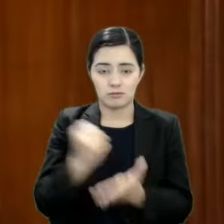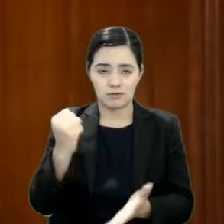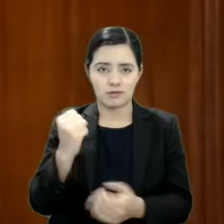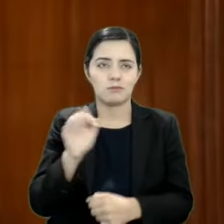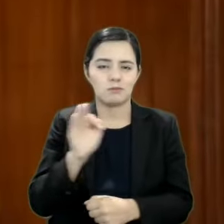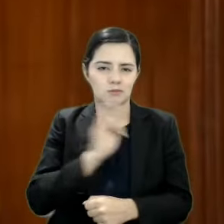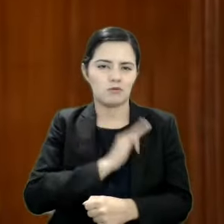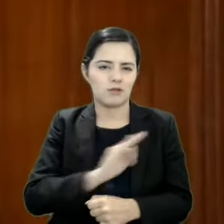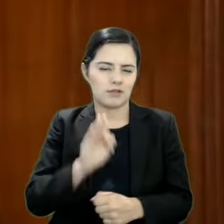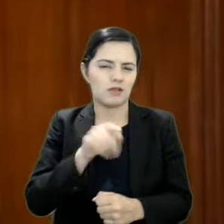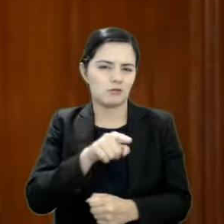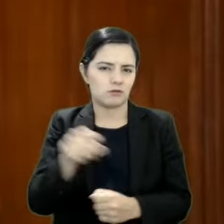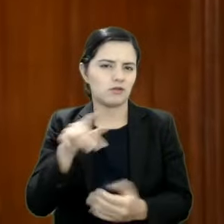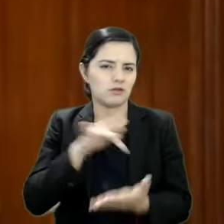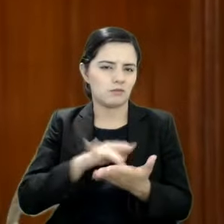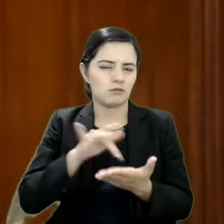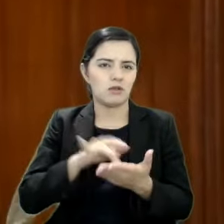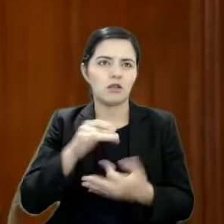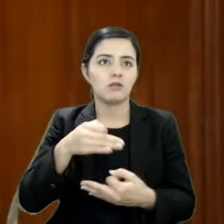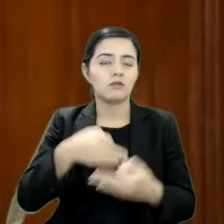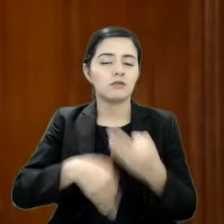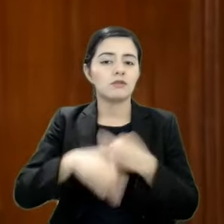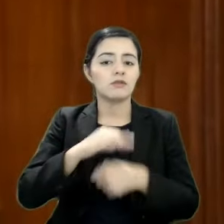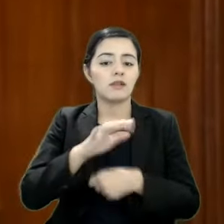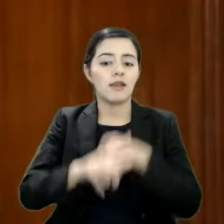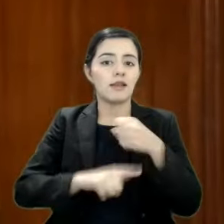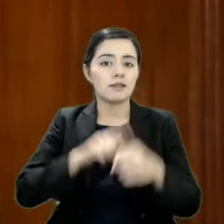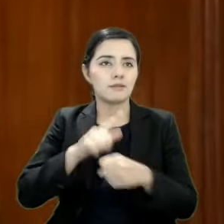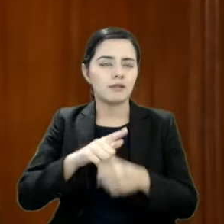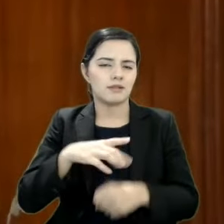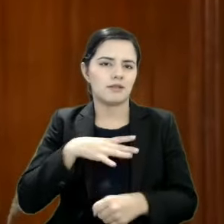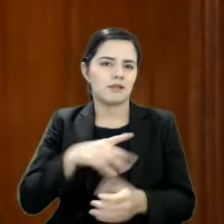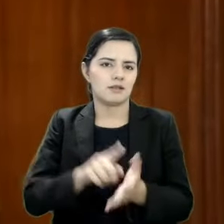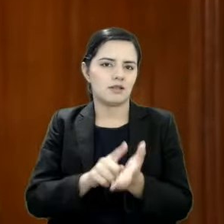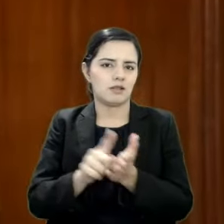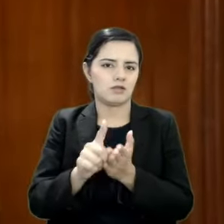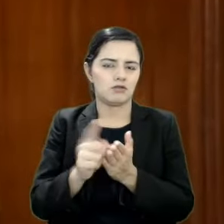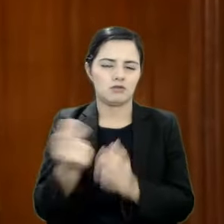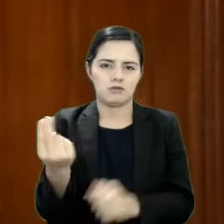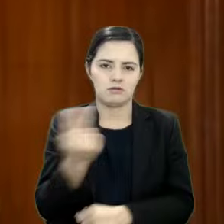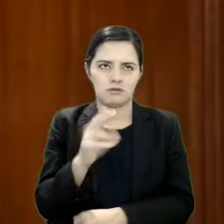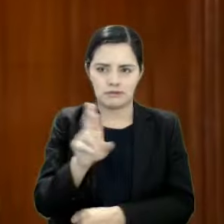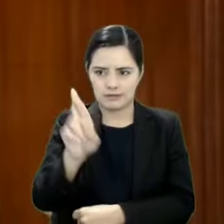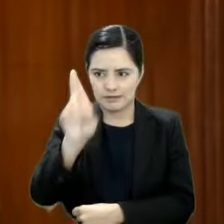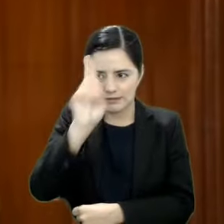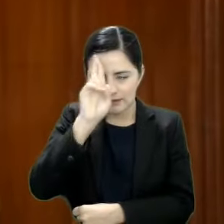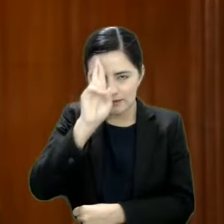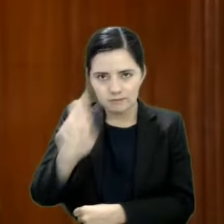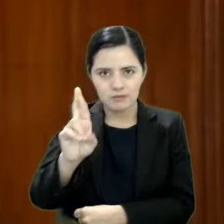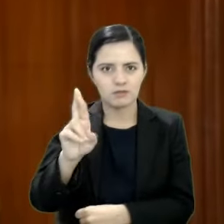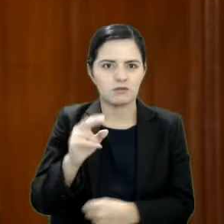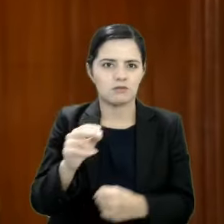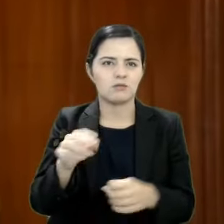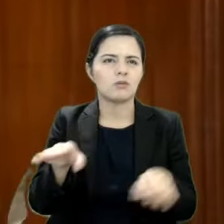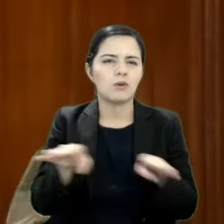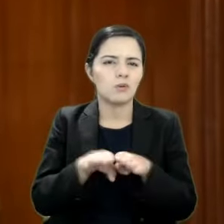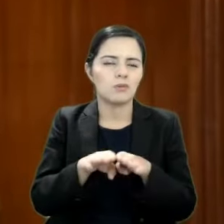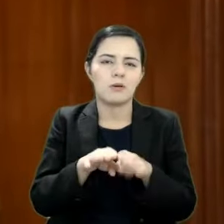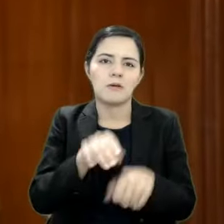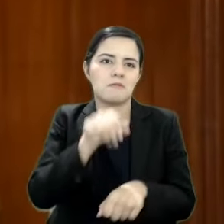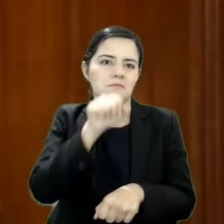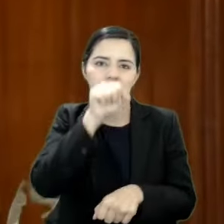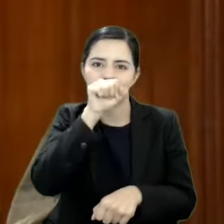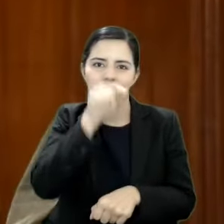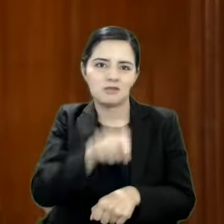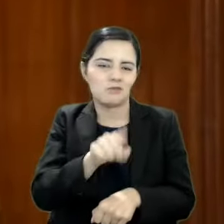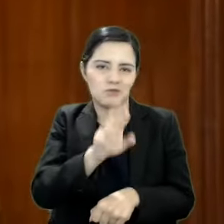Todos los animales poseen derechos y merecen un respeto equiparable al que existe